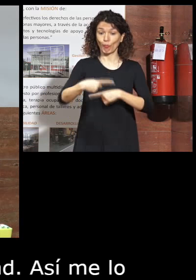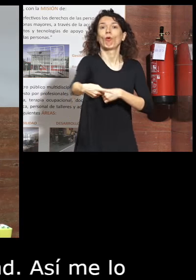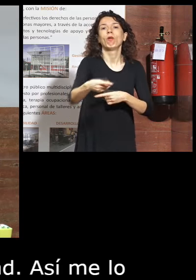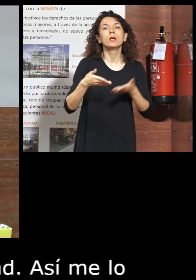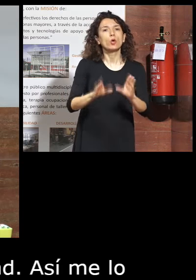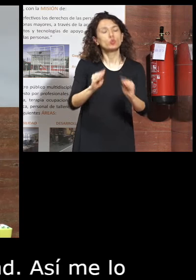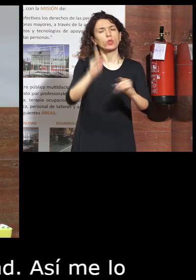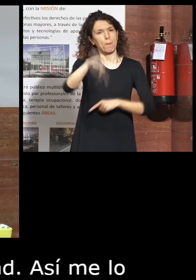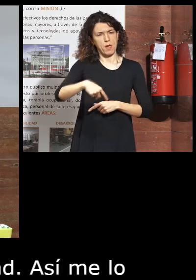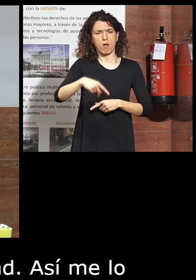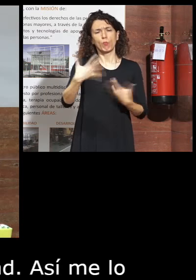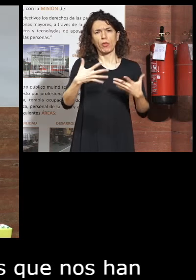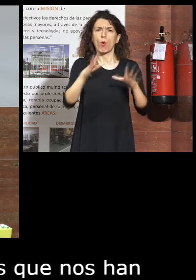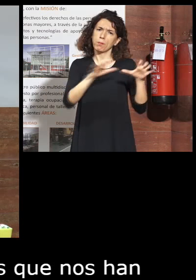precedan.